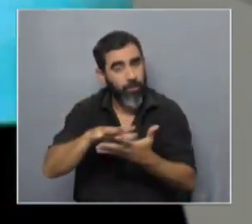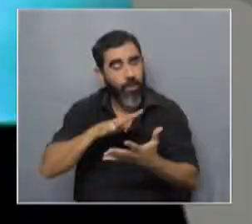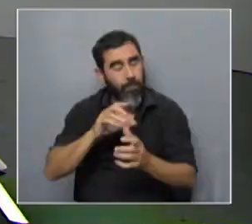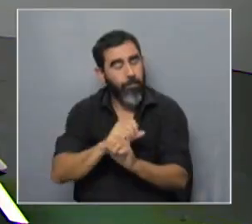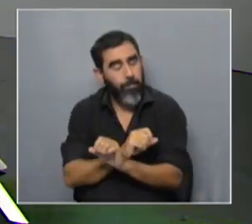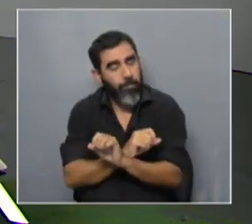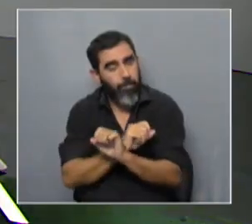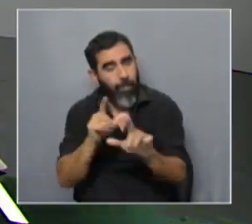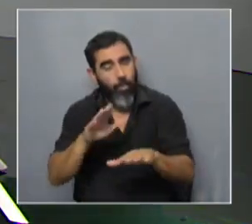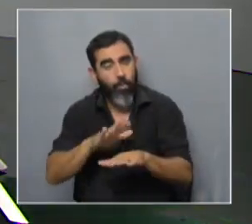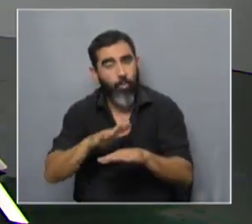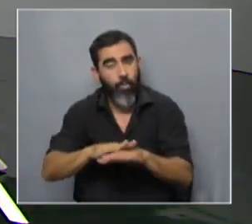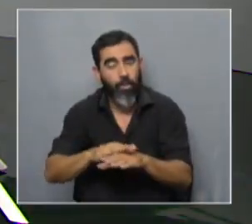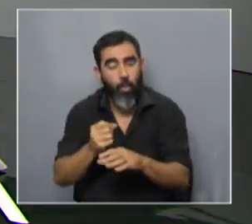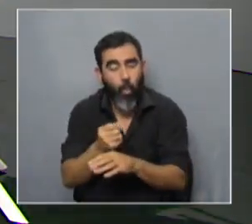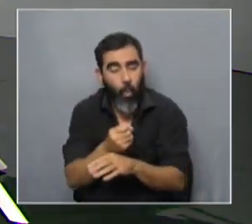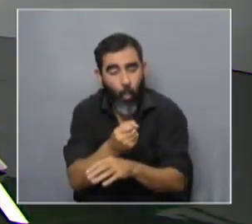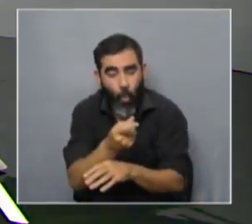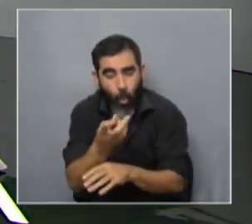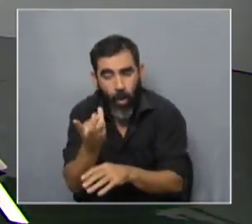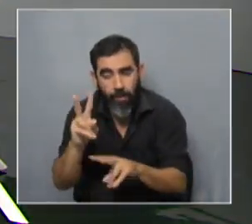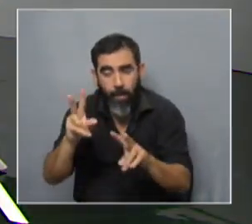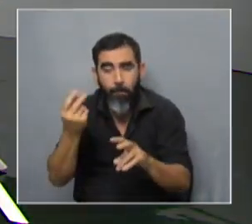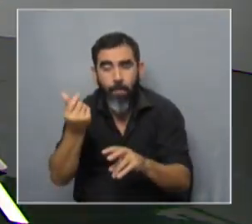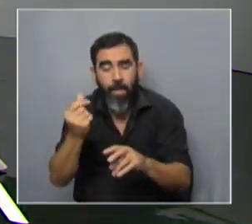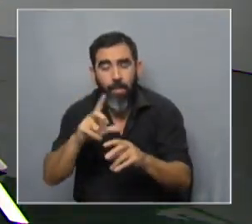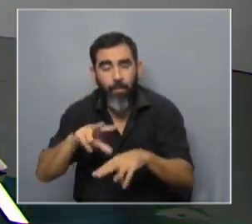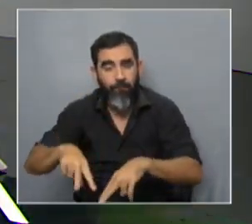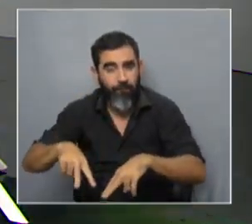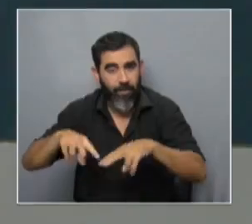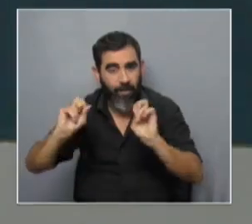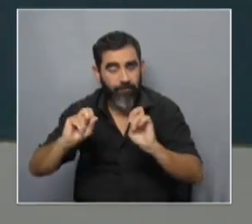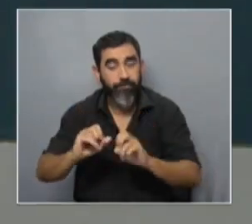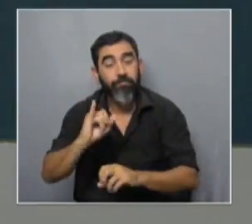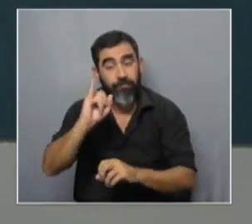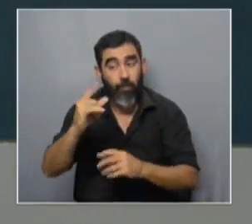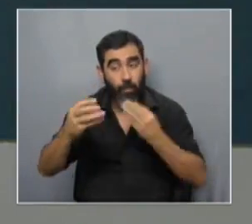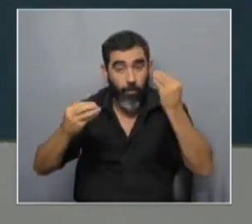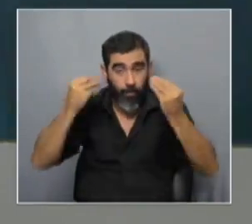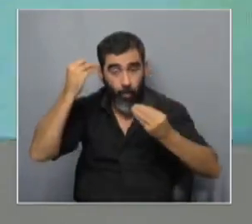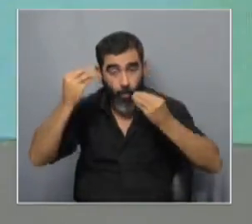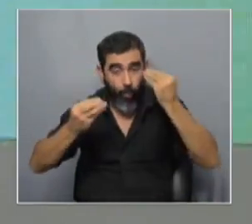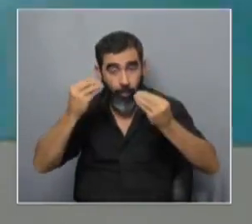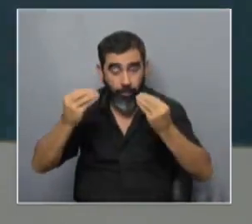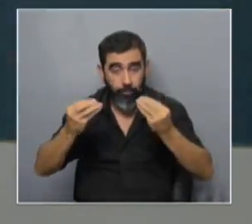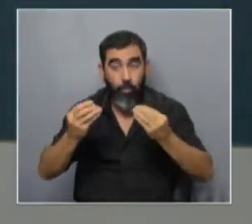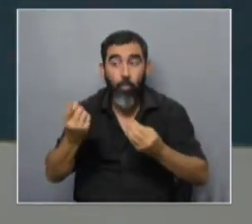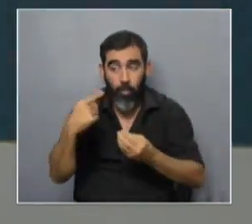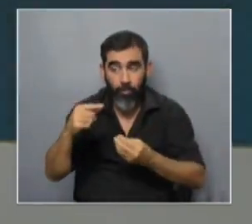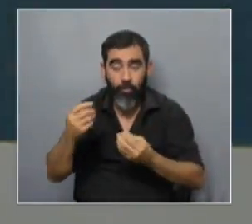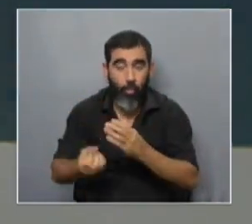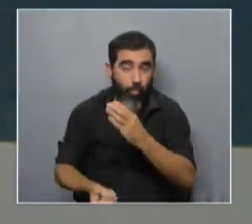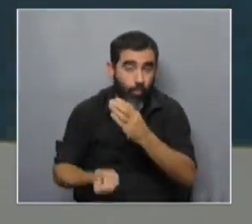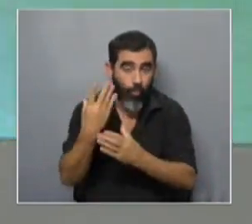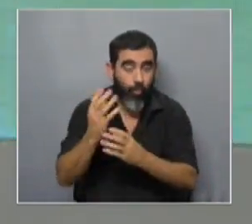peor a la hora de pensar con cuánto contamos para investigar Sí, justamente una de las preocupaciones por las que surgimos y por las que